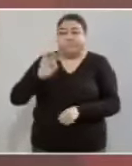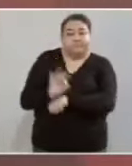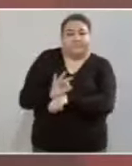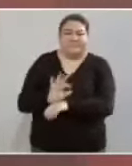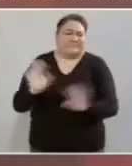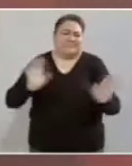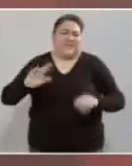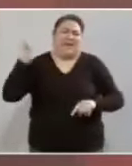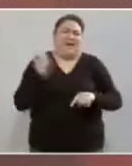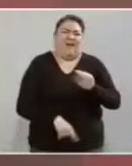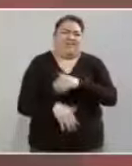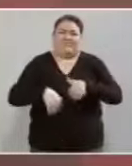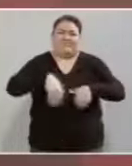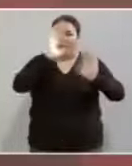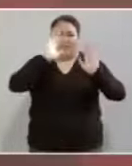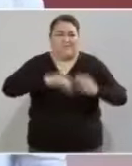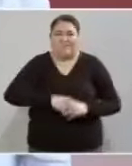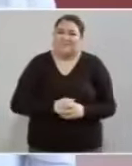al carajo con eso.